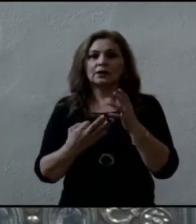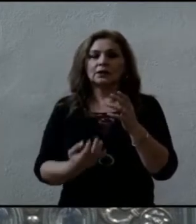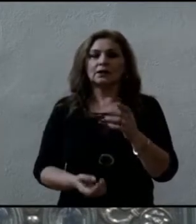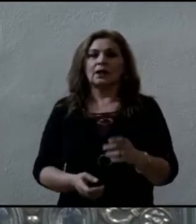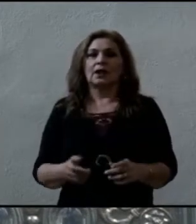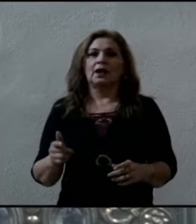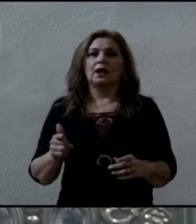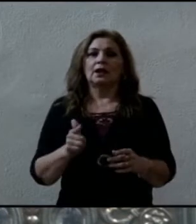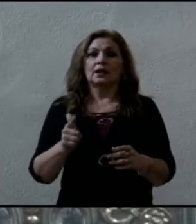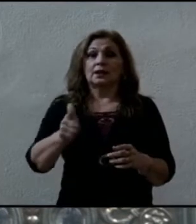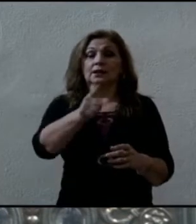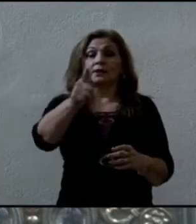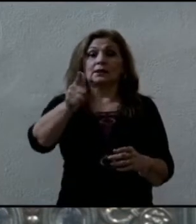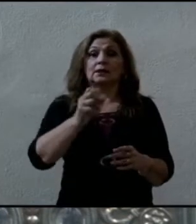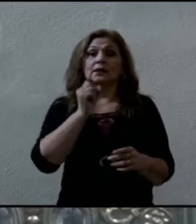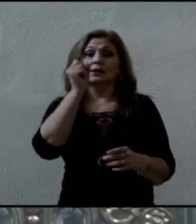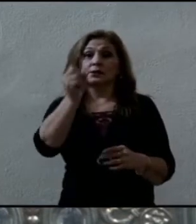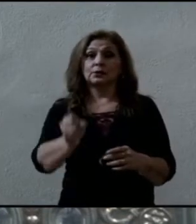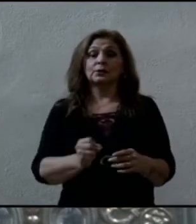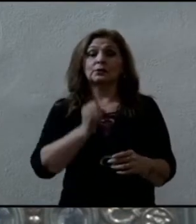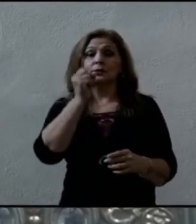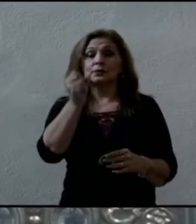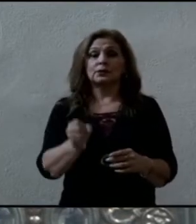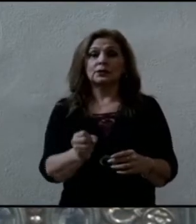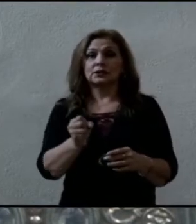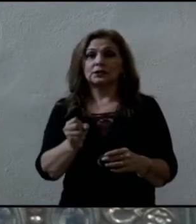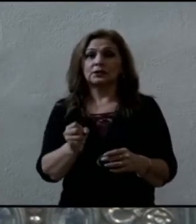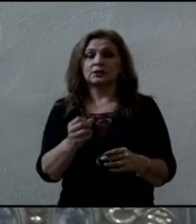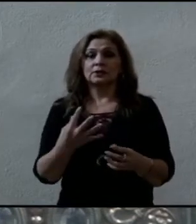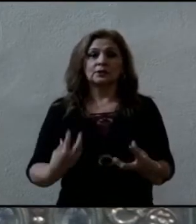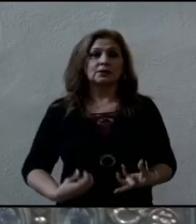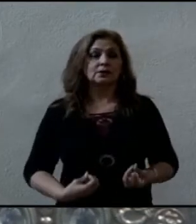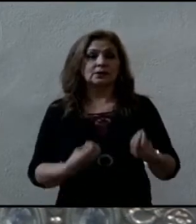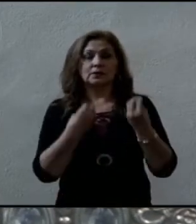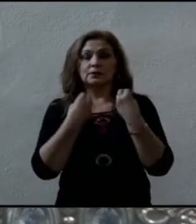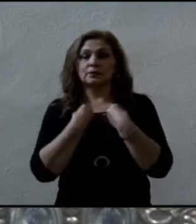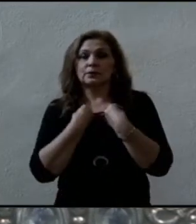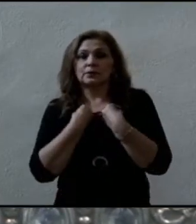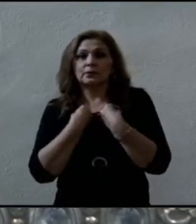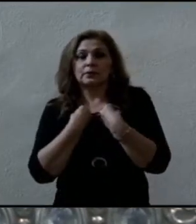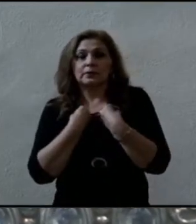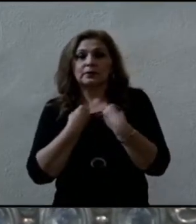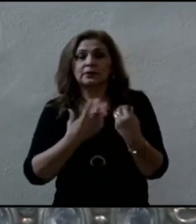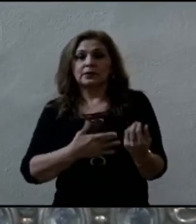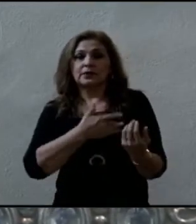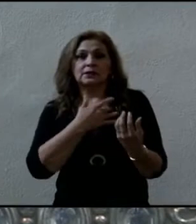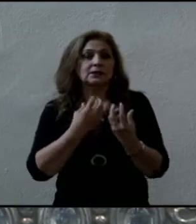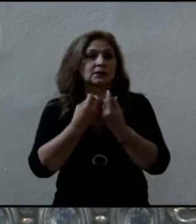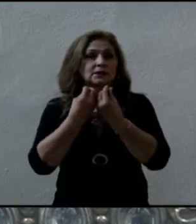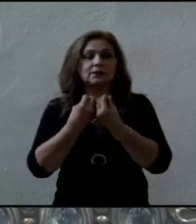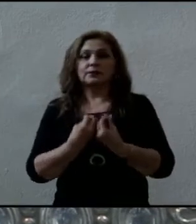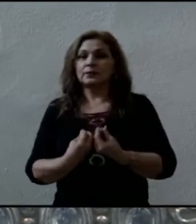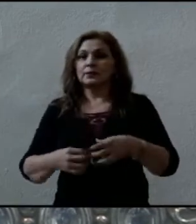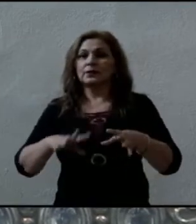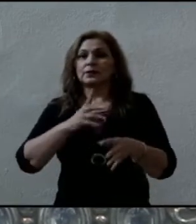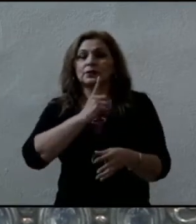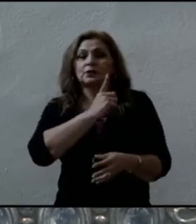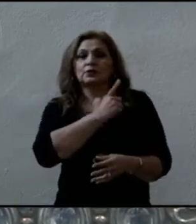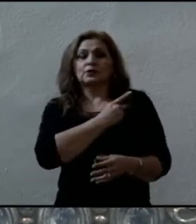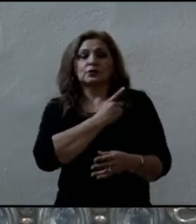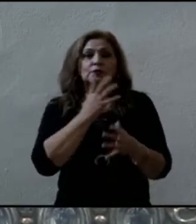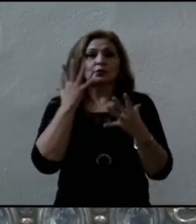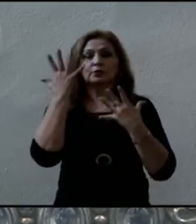y un extravío de la vida en la que Jesús interviene y les